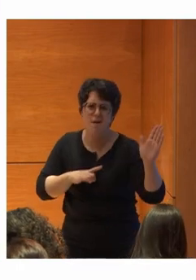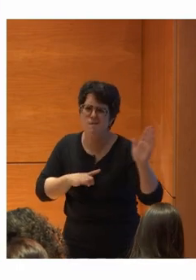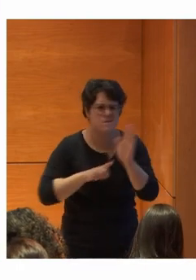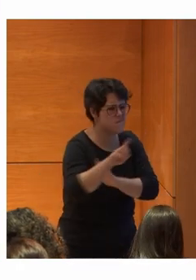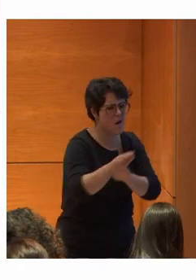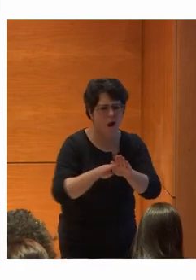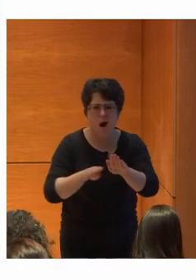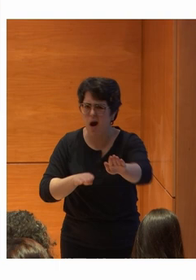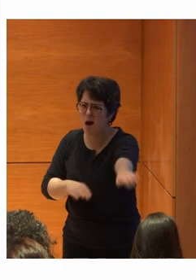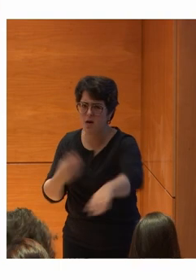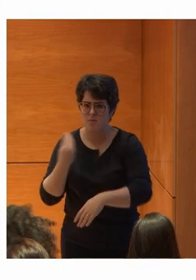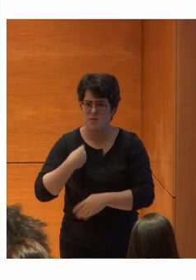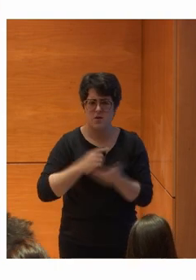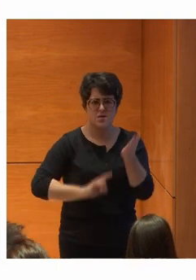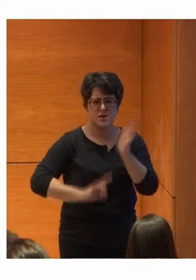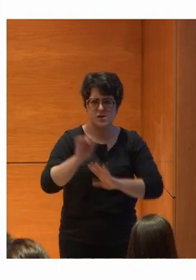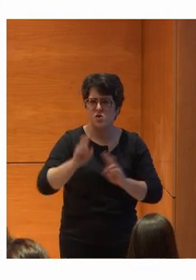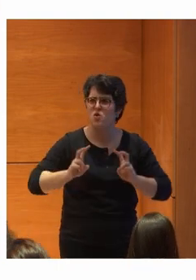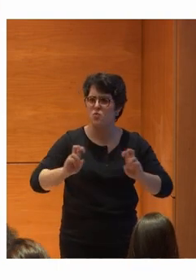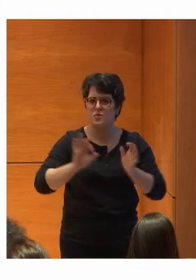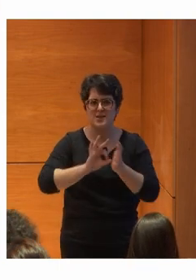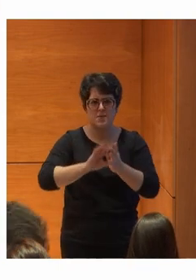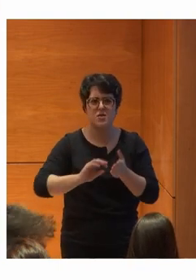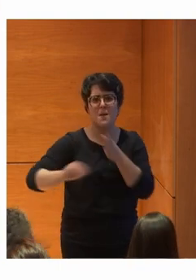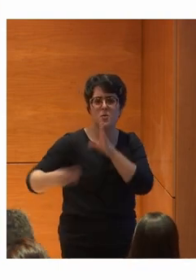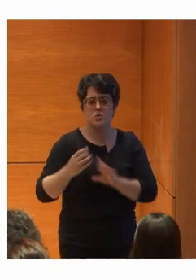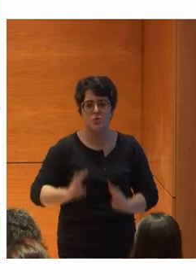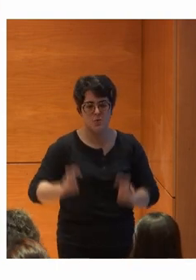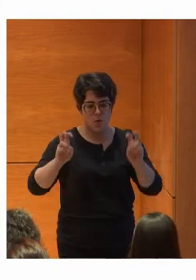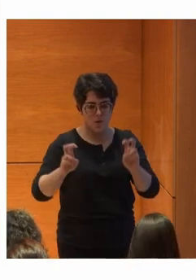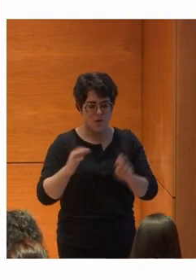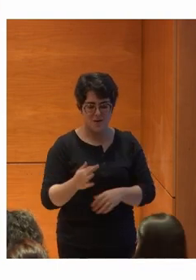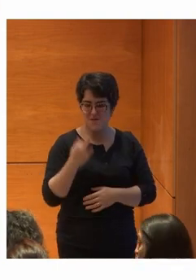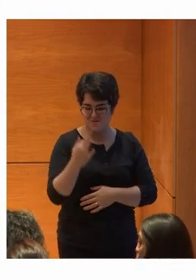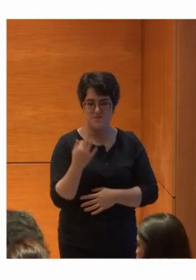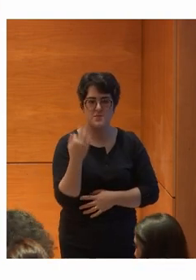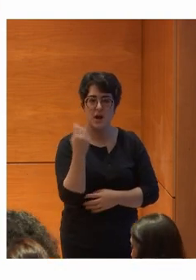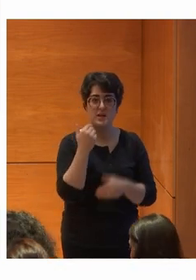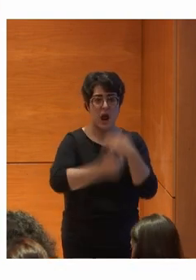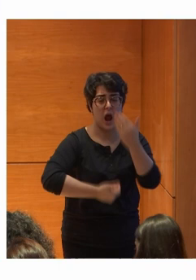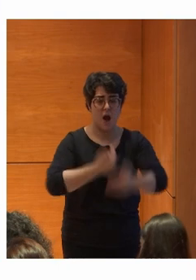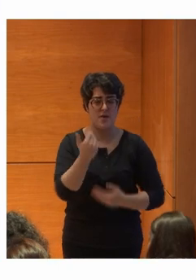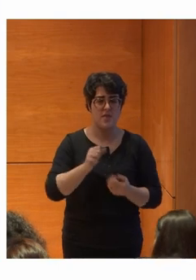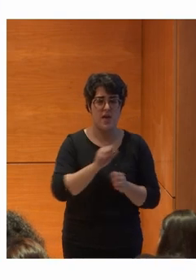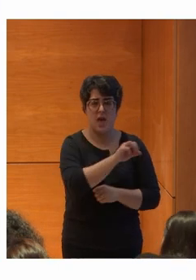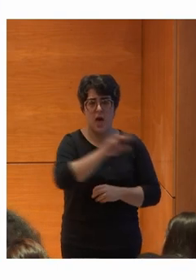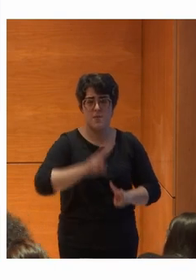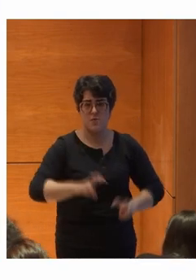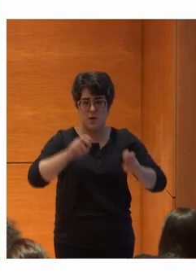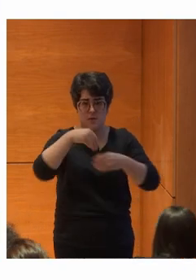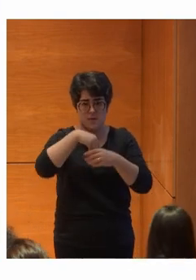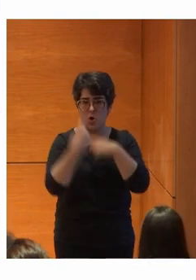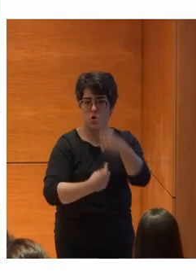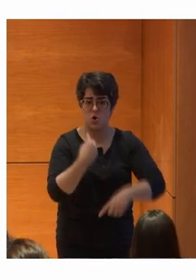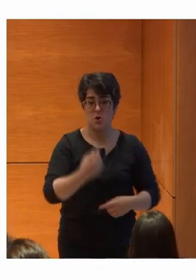Es decir Es continuo Los nuevos desarrollos Nuevos servicios Nuevos productos Y este avance Cada vez tiene más aplicaciones En la vida diaria